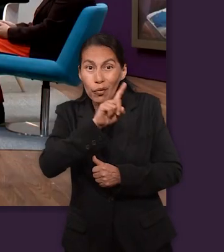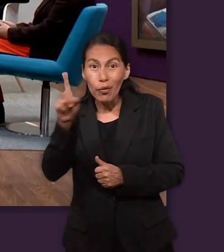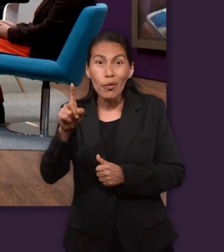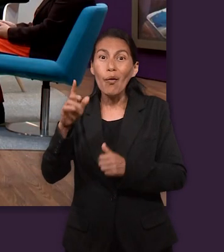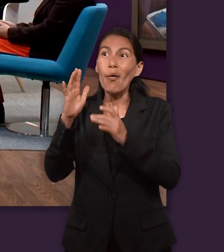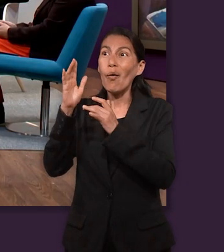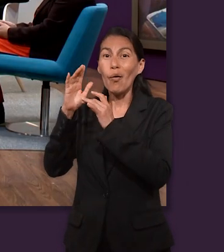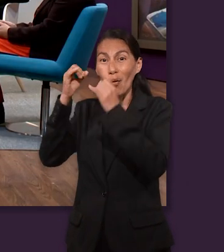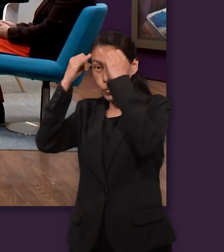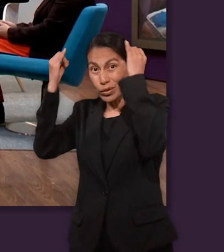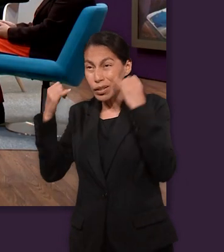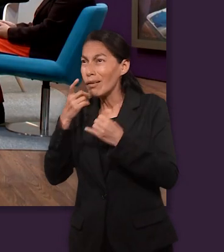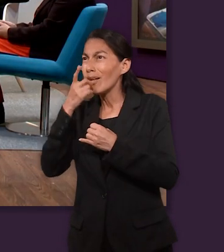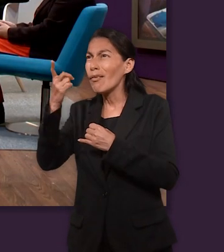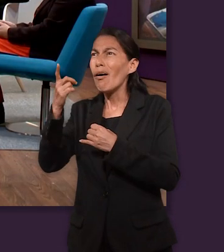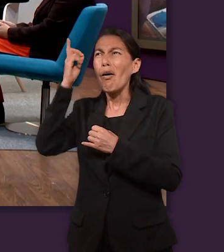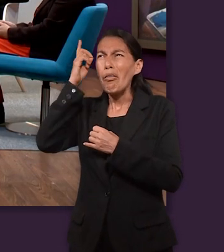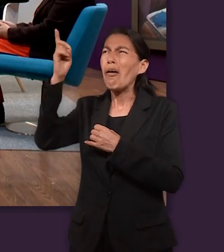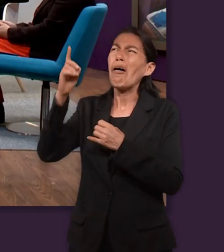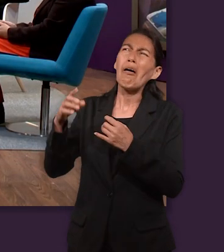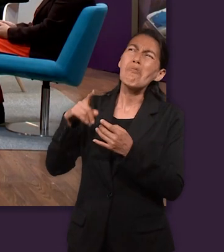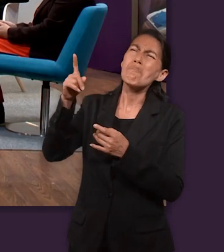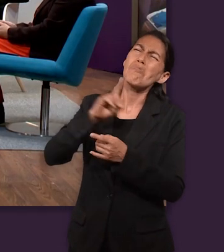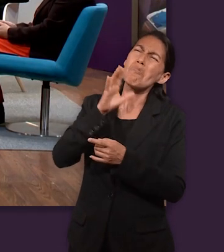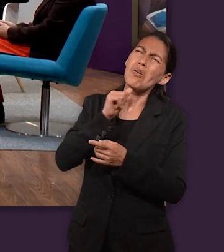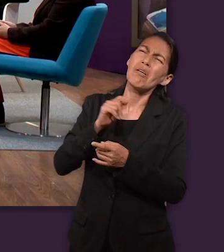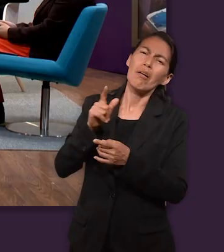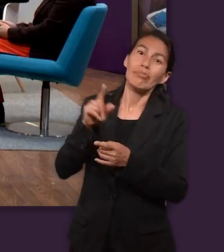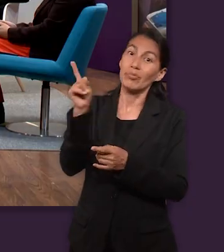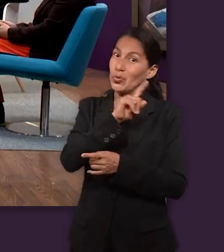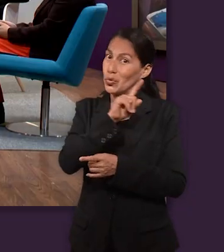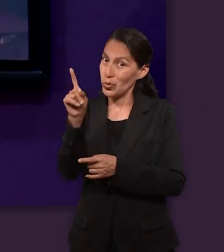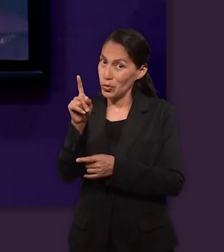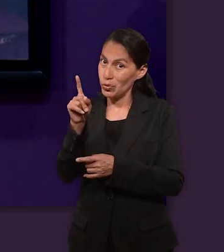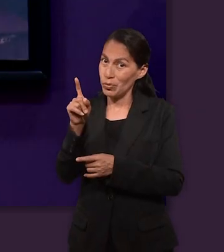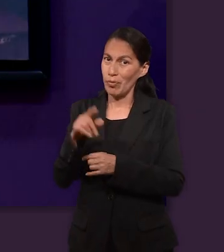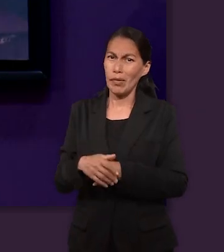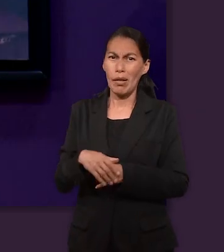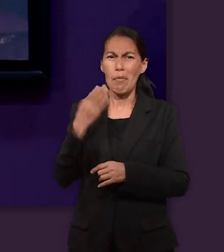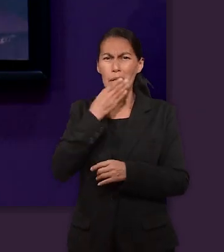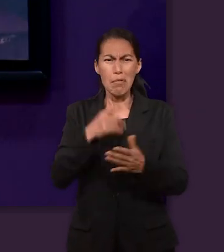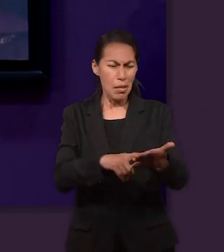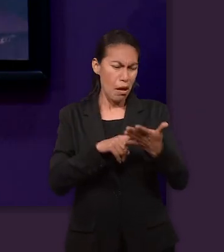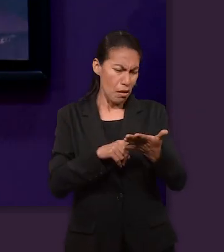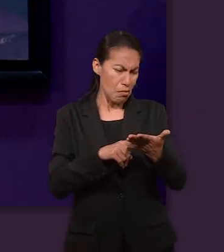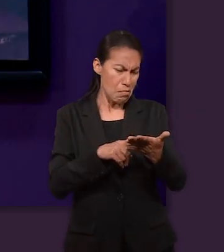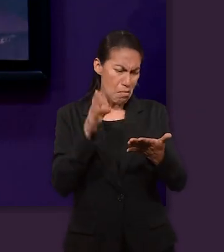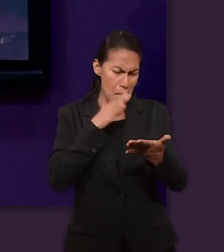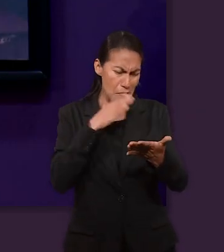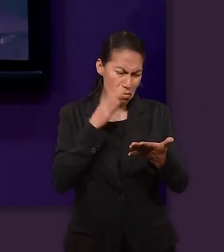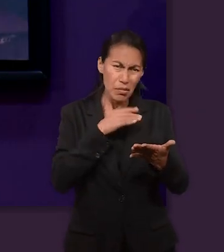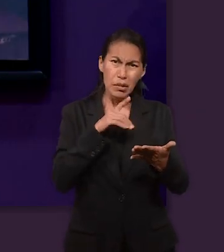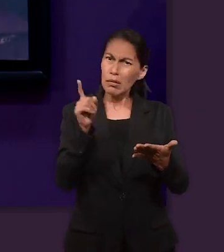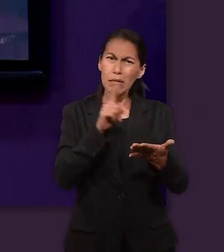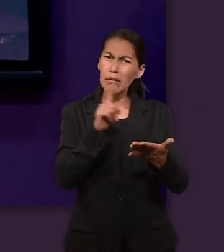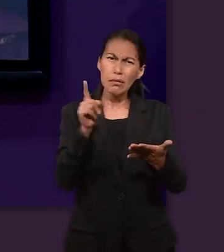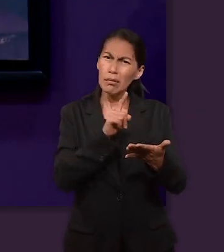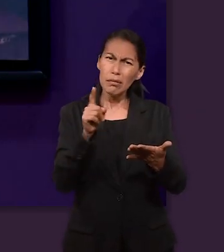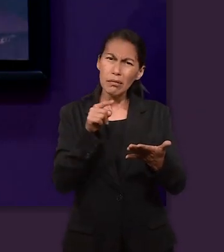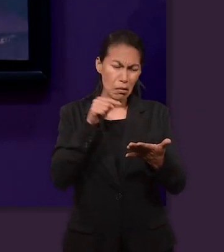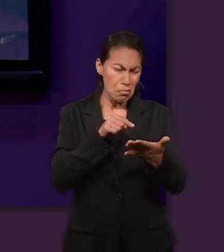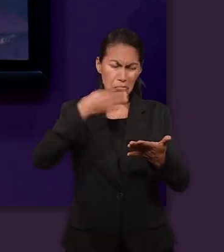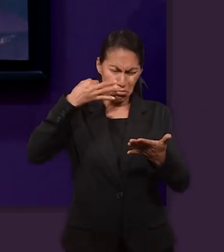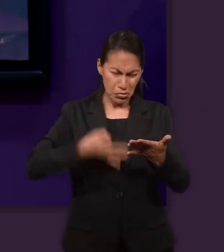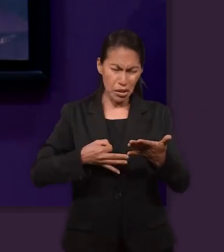defectos. Lo vimos, de hecho, en su juventud, pero la Biblia no menciona muchos defectos de él. Y a mí me llama la atención porque